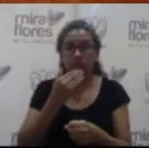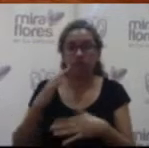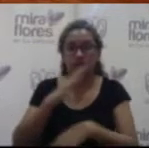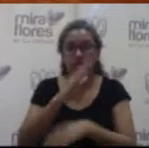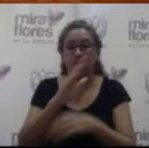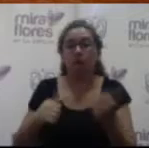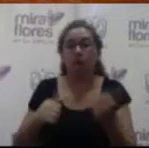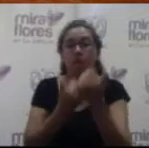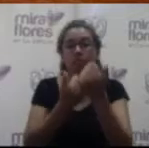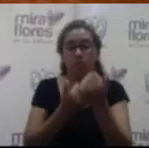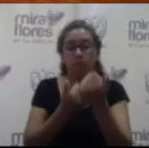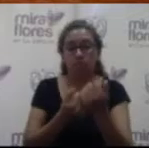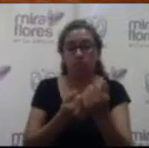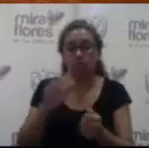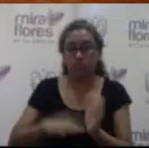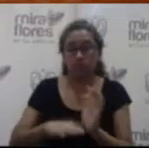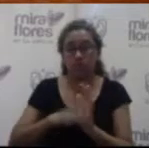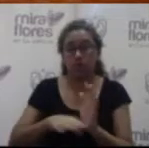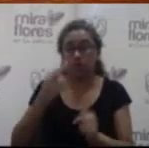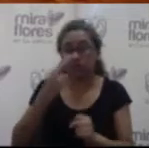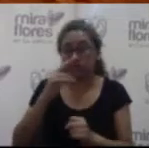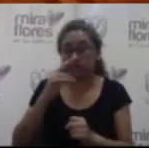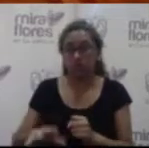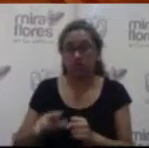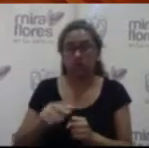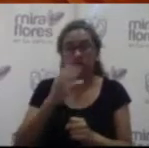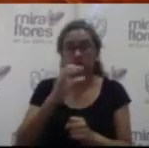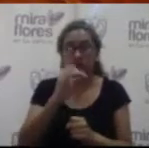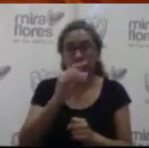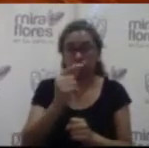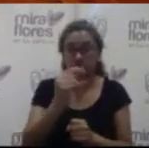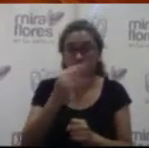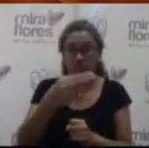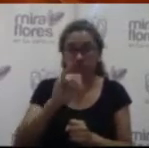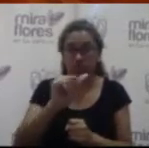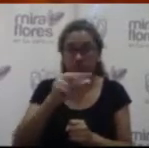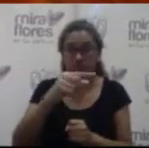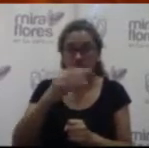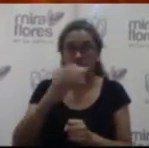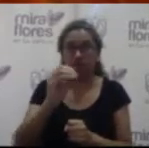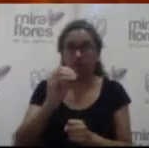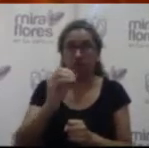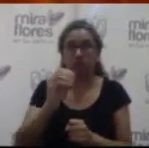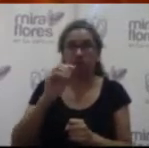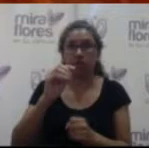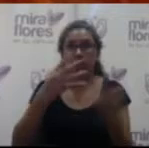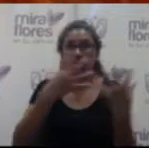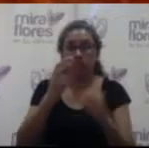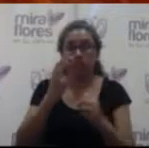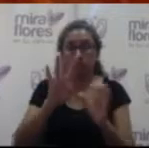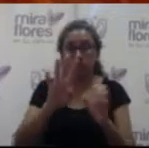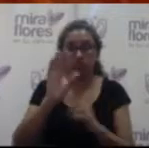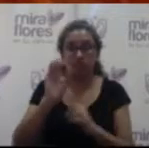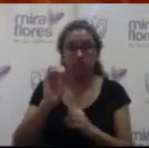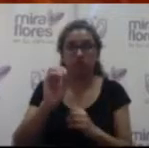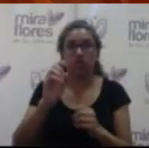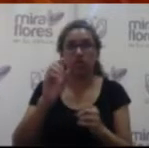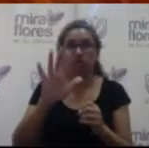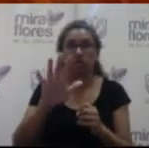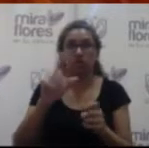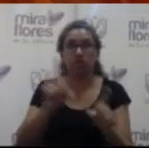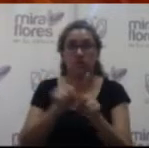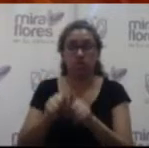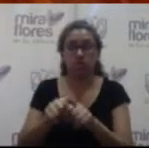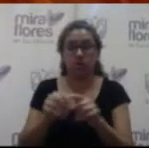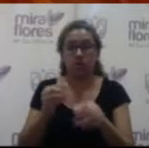menor Tiagualón Sorellano Hurtado, hasta por el monto de 6.905 soles con cargo a rendirse cuenta previa